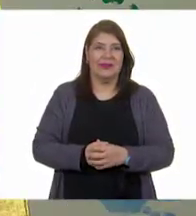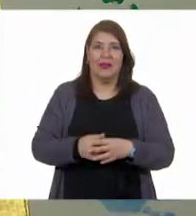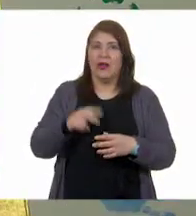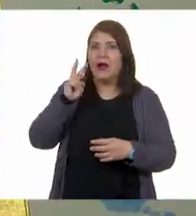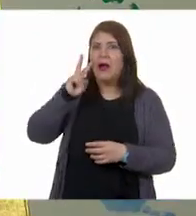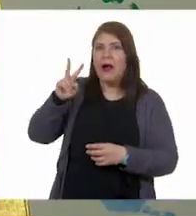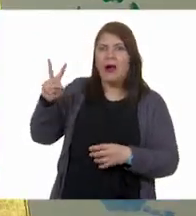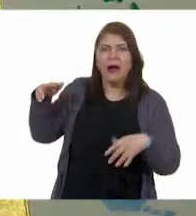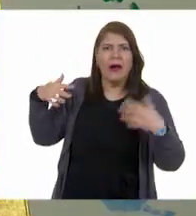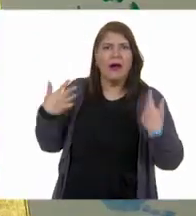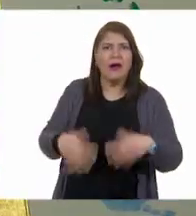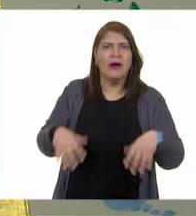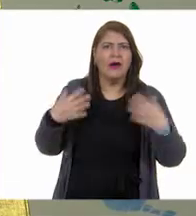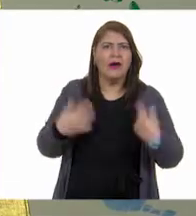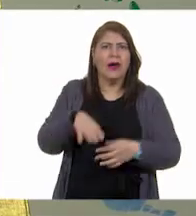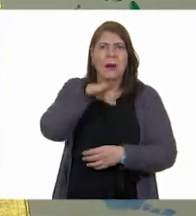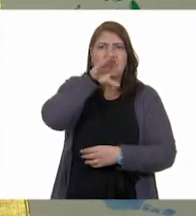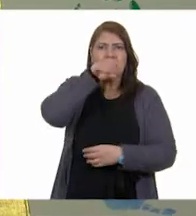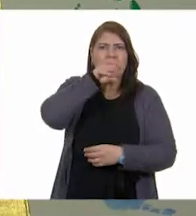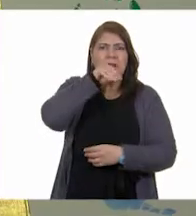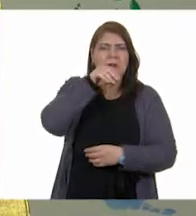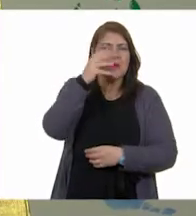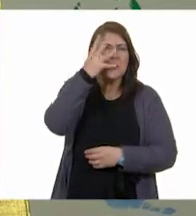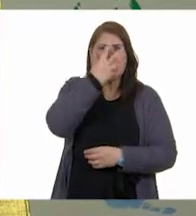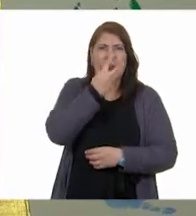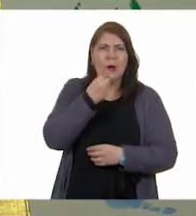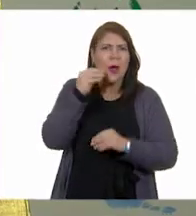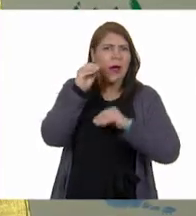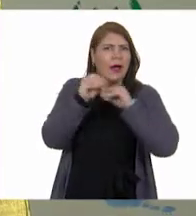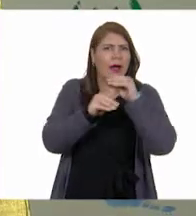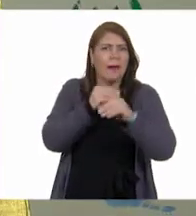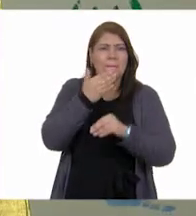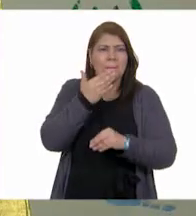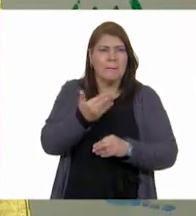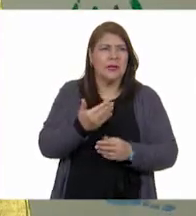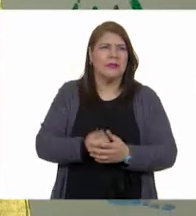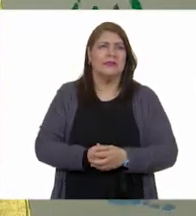¡Ay, qué bonito pato, maestra! ¡Le quedó muy bien!